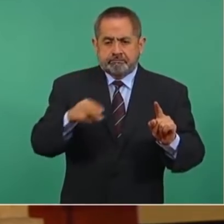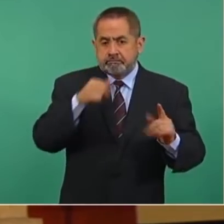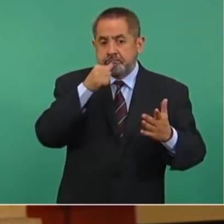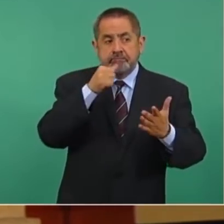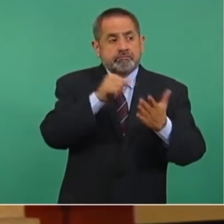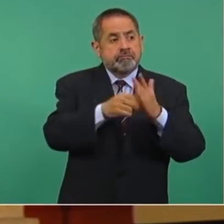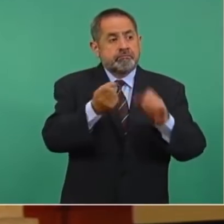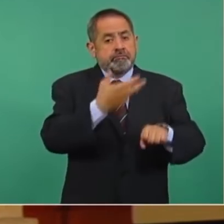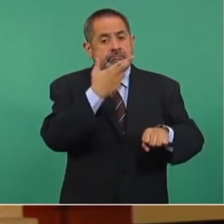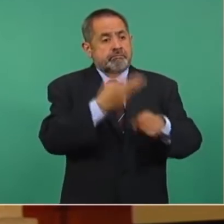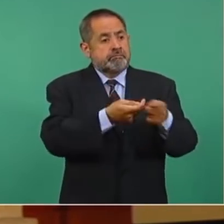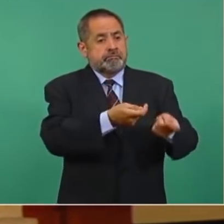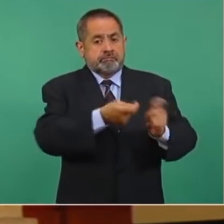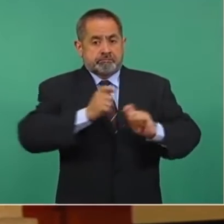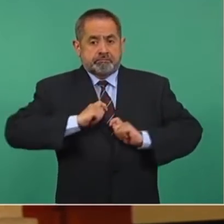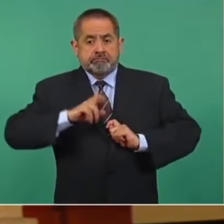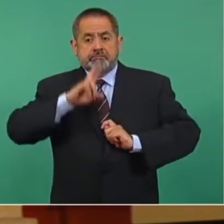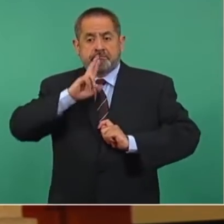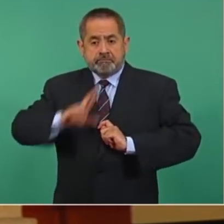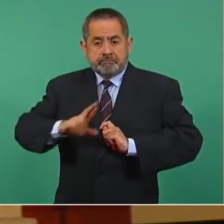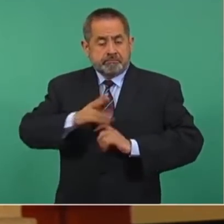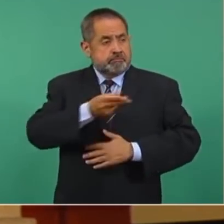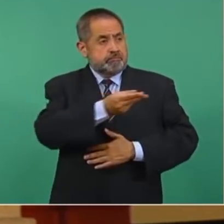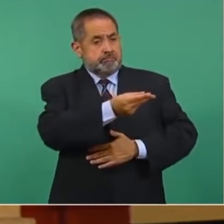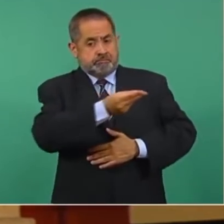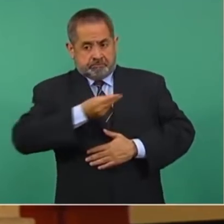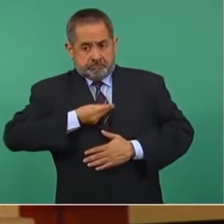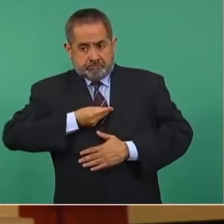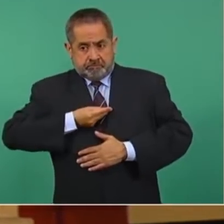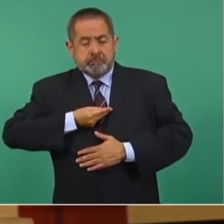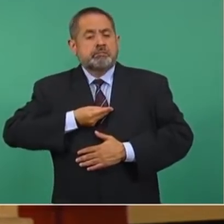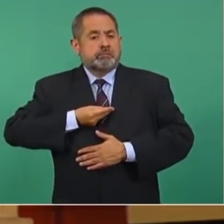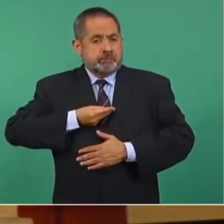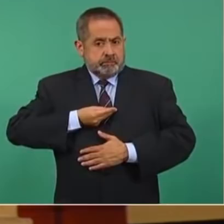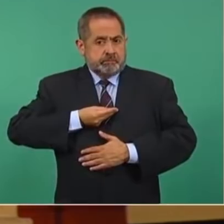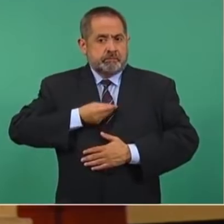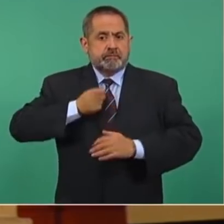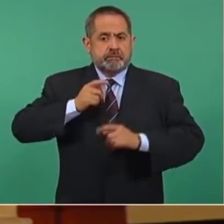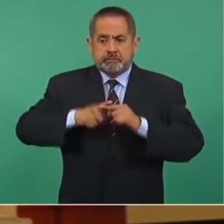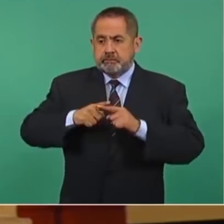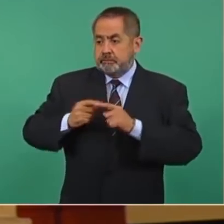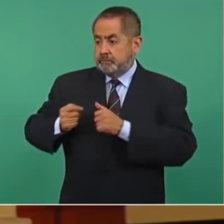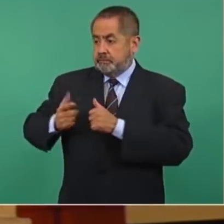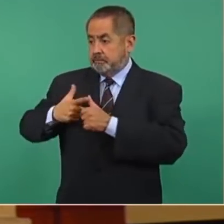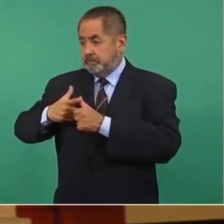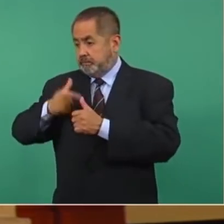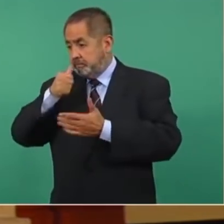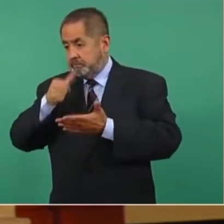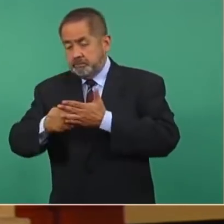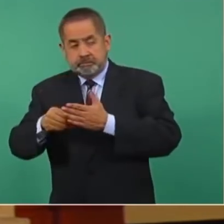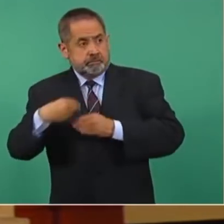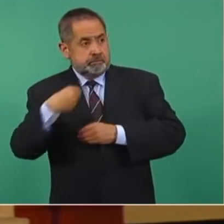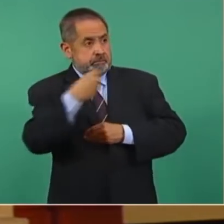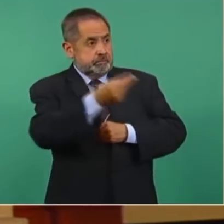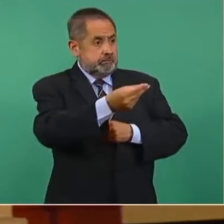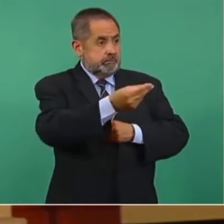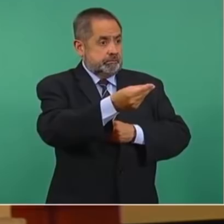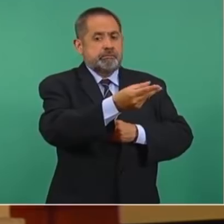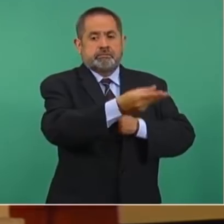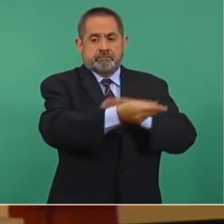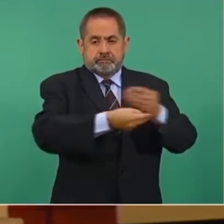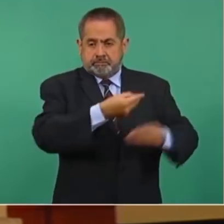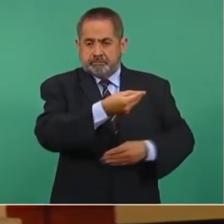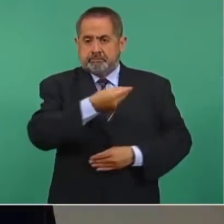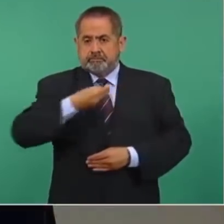el secretario de Estado la respuesta del presidente Biden a la carta que acabo de referir, que había enviado el presidente López